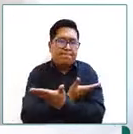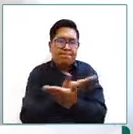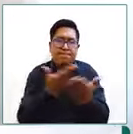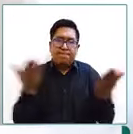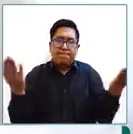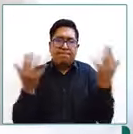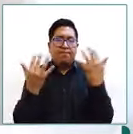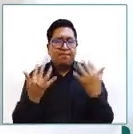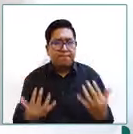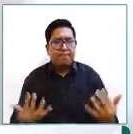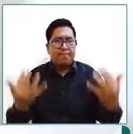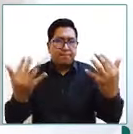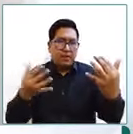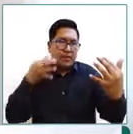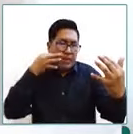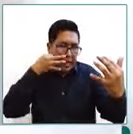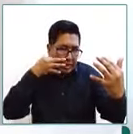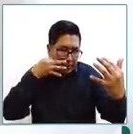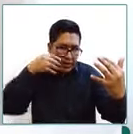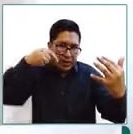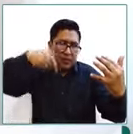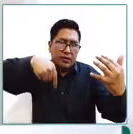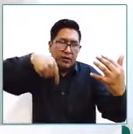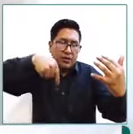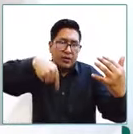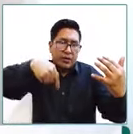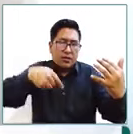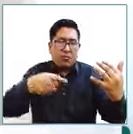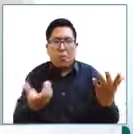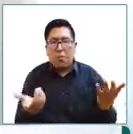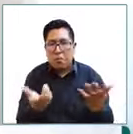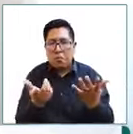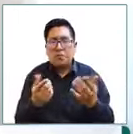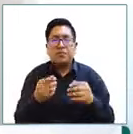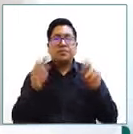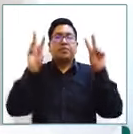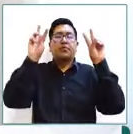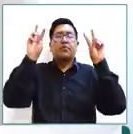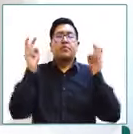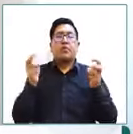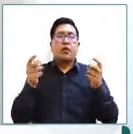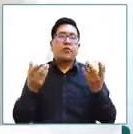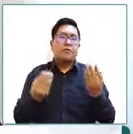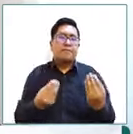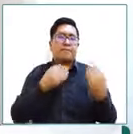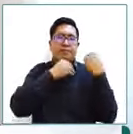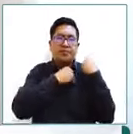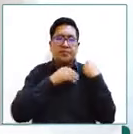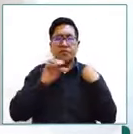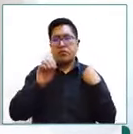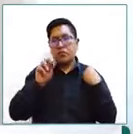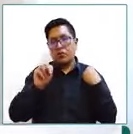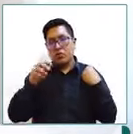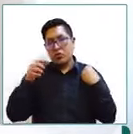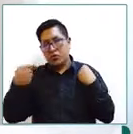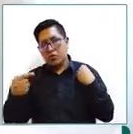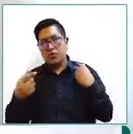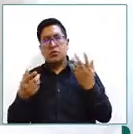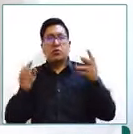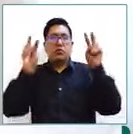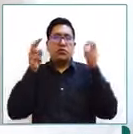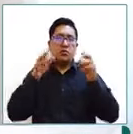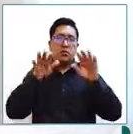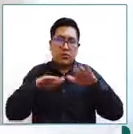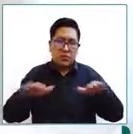a todas las que están presentes acá que tienen que ver con de repente ONGs que trabajan en la temática de